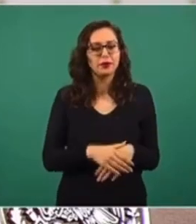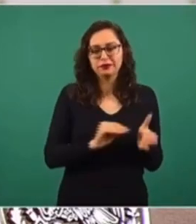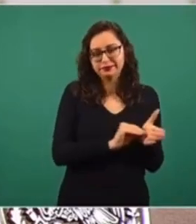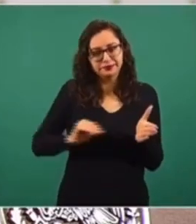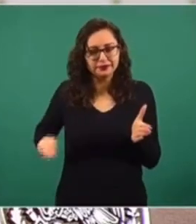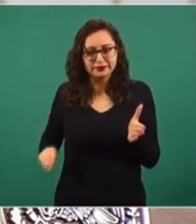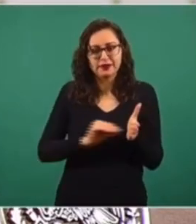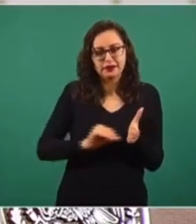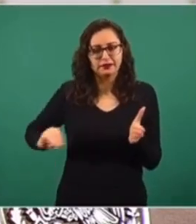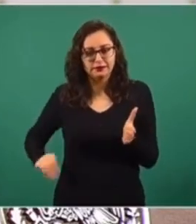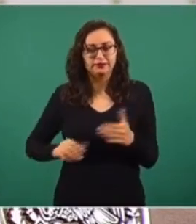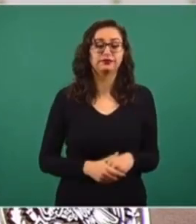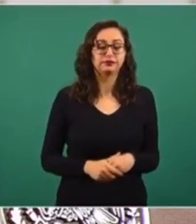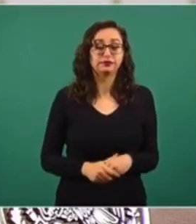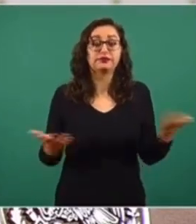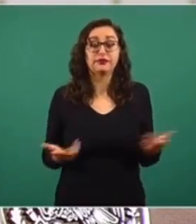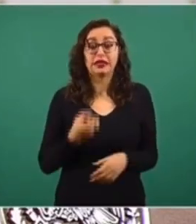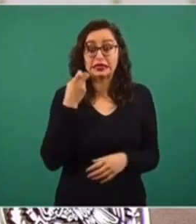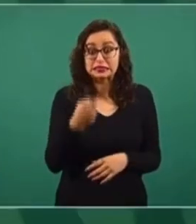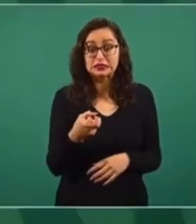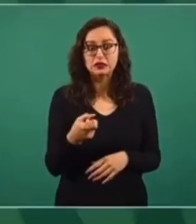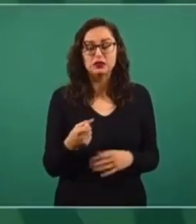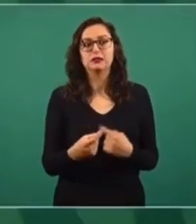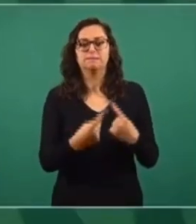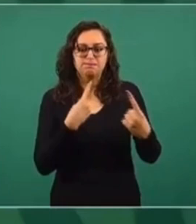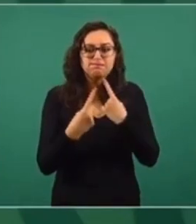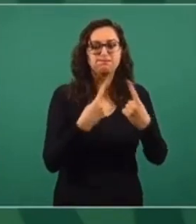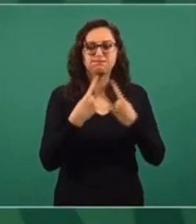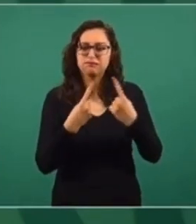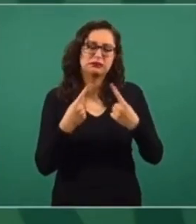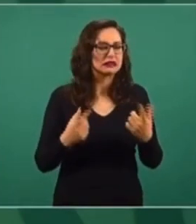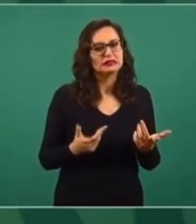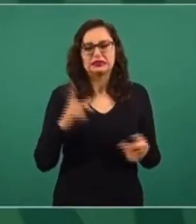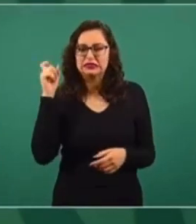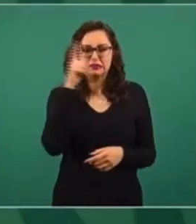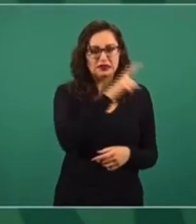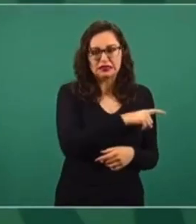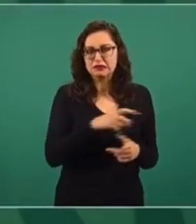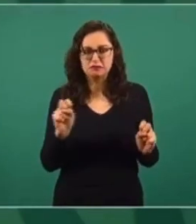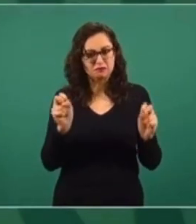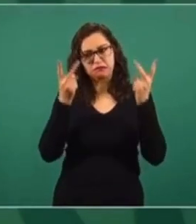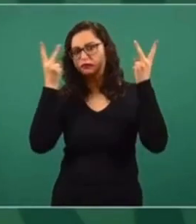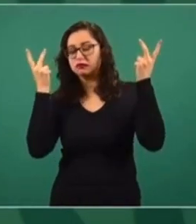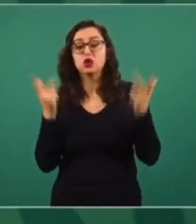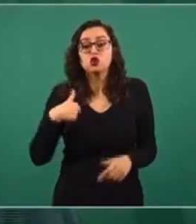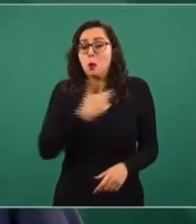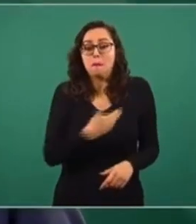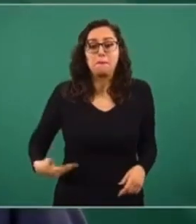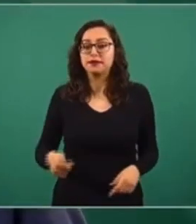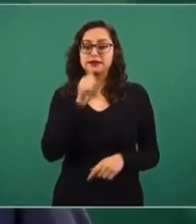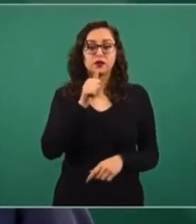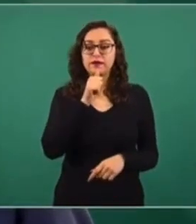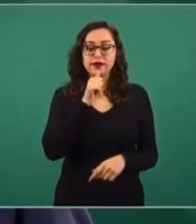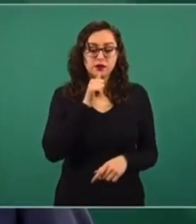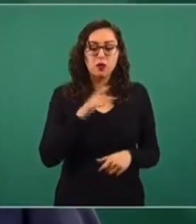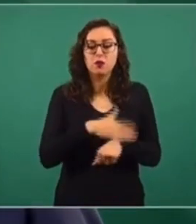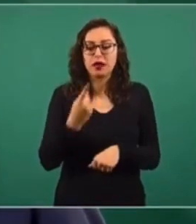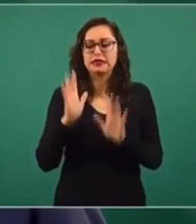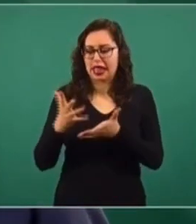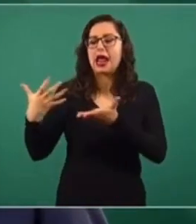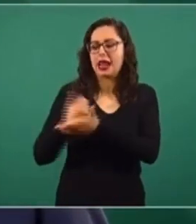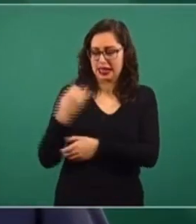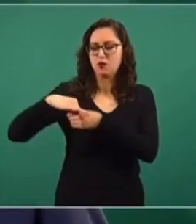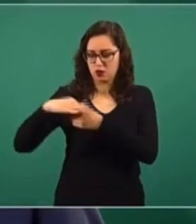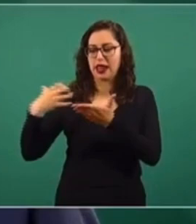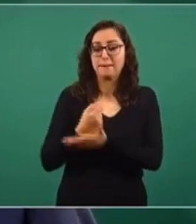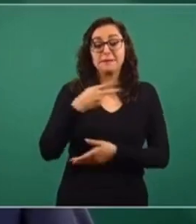Esto fue motivo de una diferencia de fondo, se rompieron las pláticas. Yo todavía era presidente electo, pero no acepté, como estaba